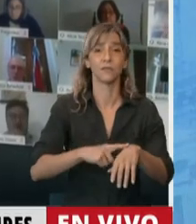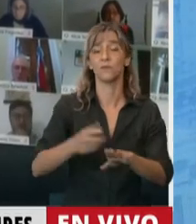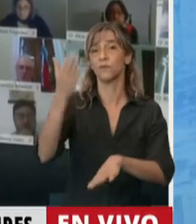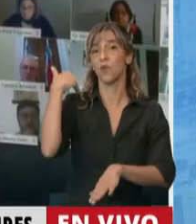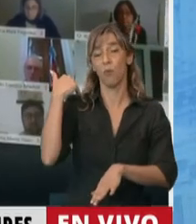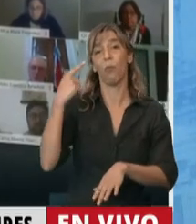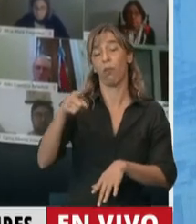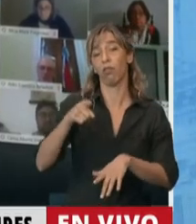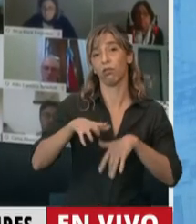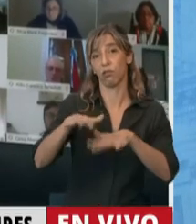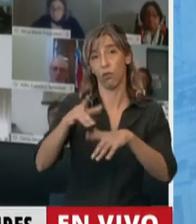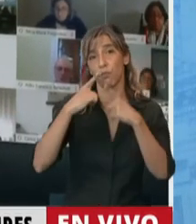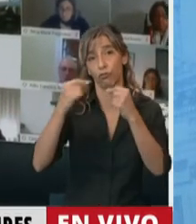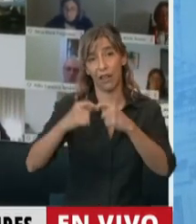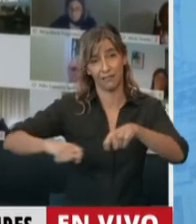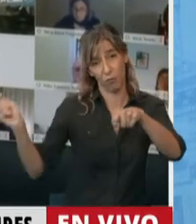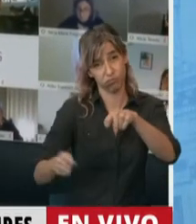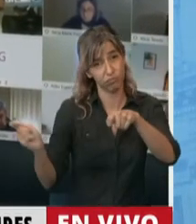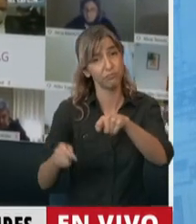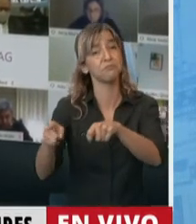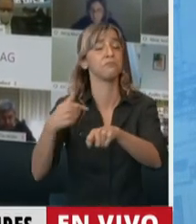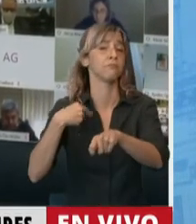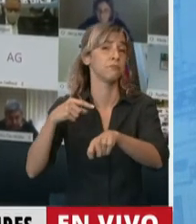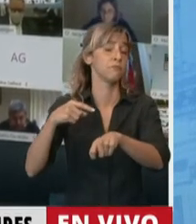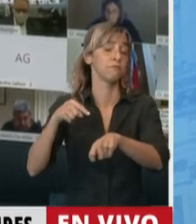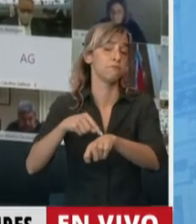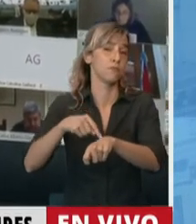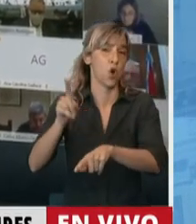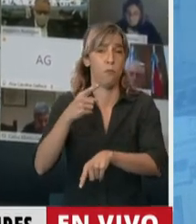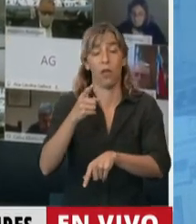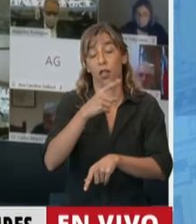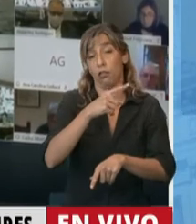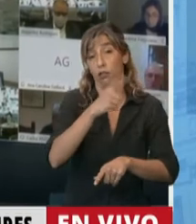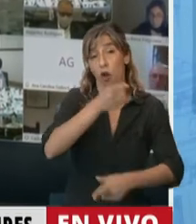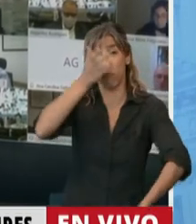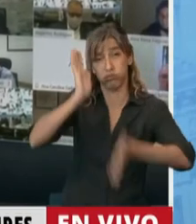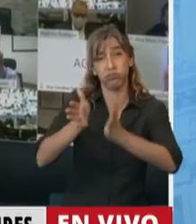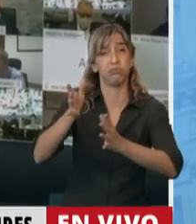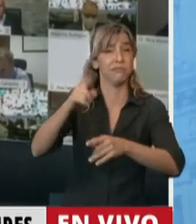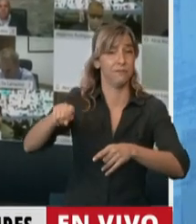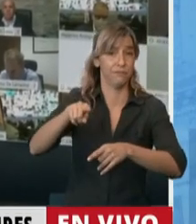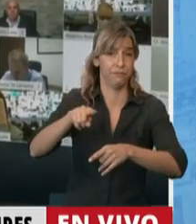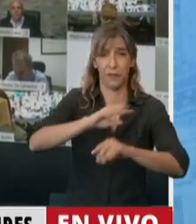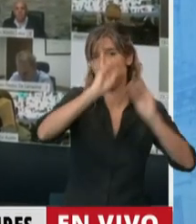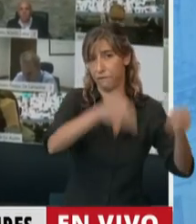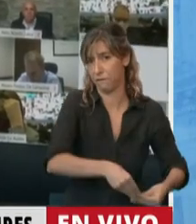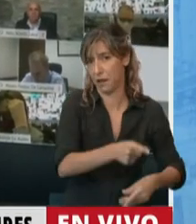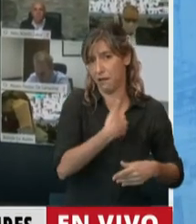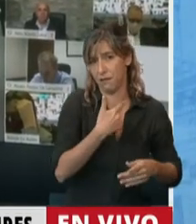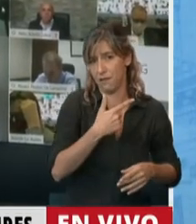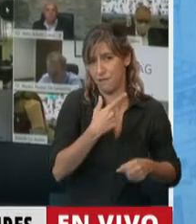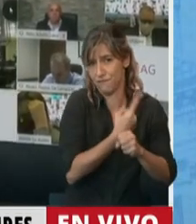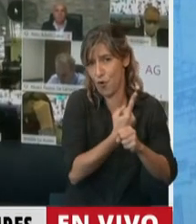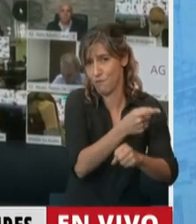en aquel momento, finalmente fracasaron en ese intento de sacar al movimiento piquetero de la calle y tuvieron que hacer un cambio de